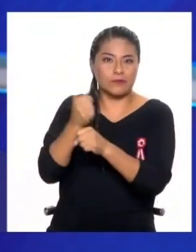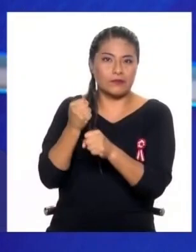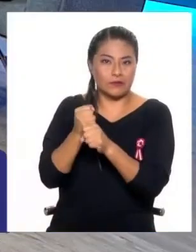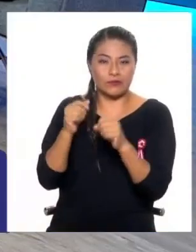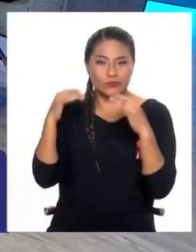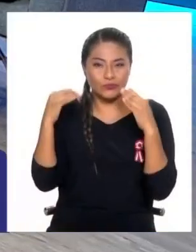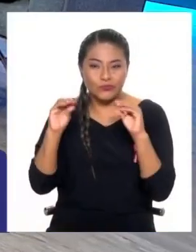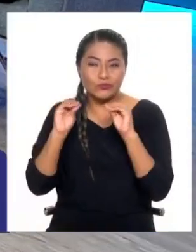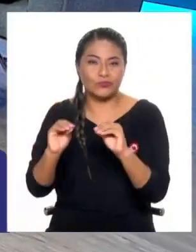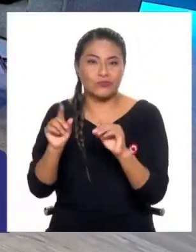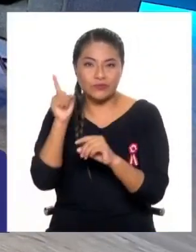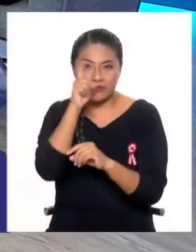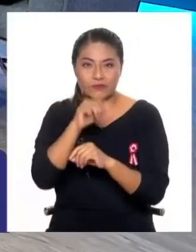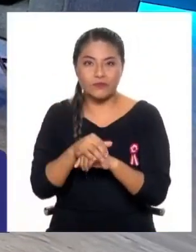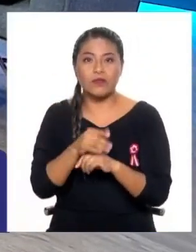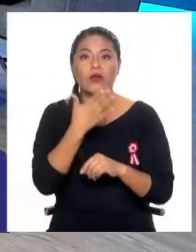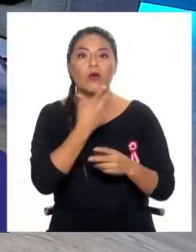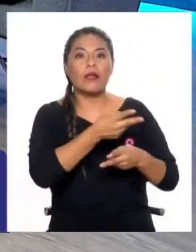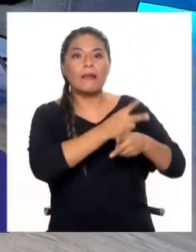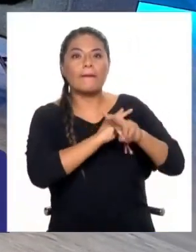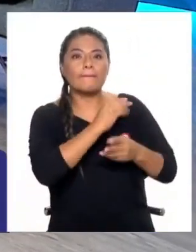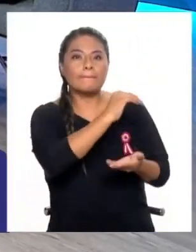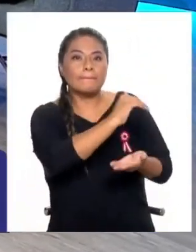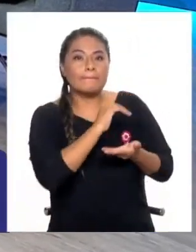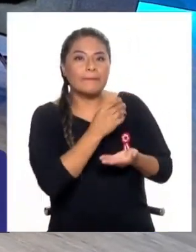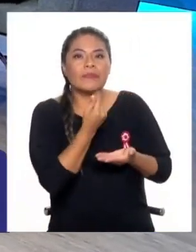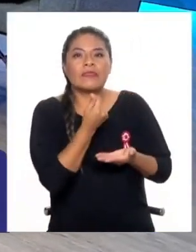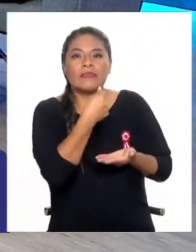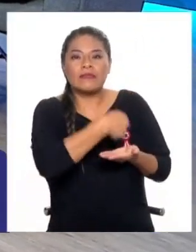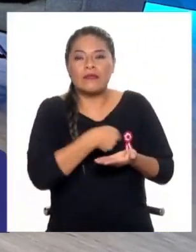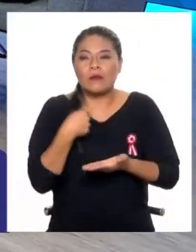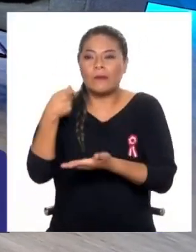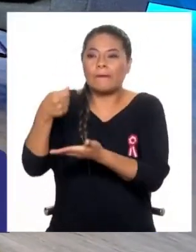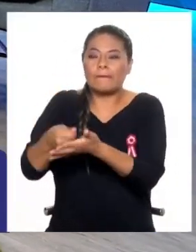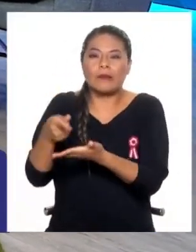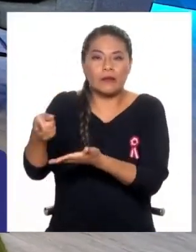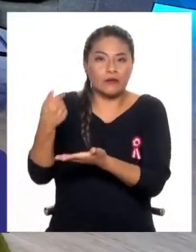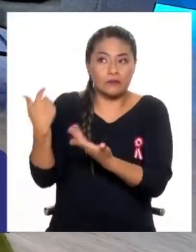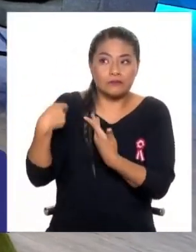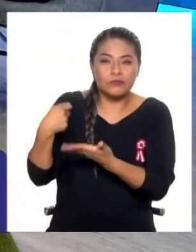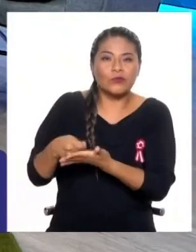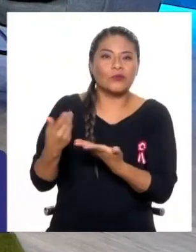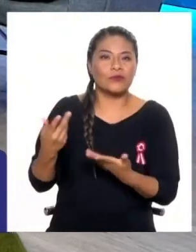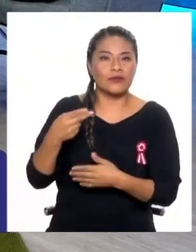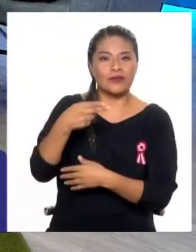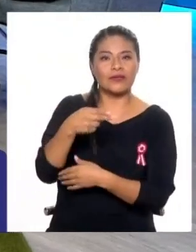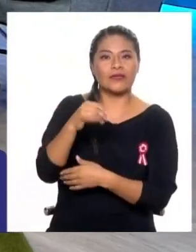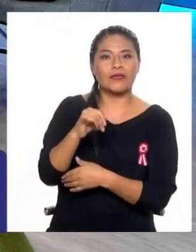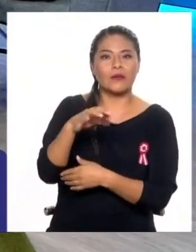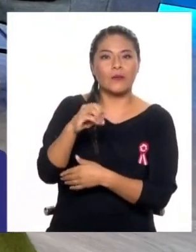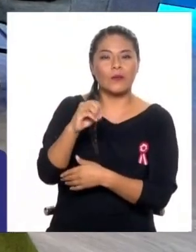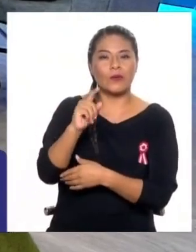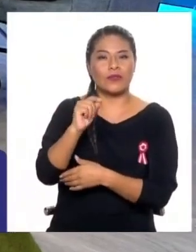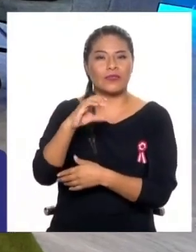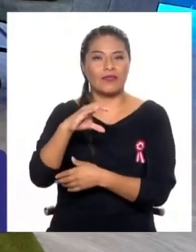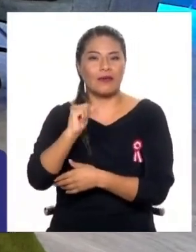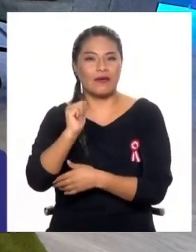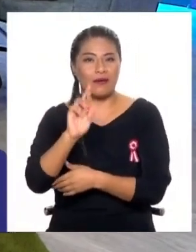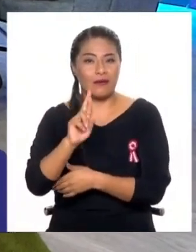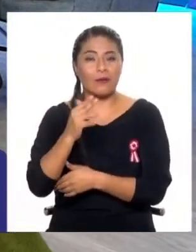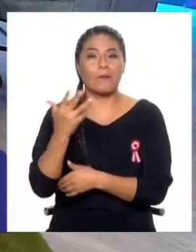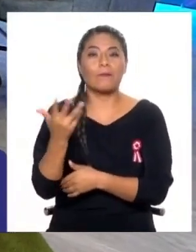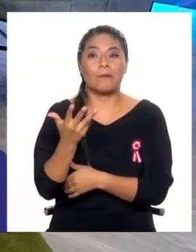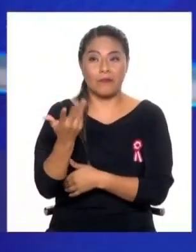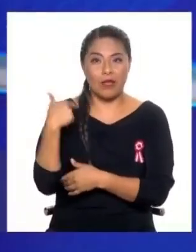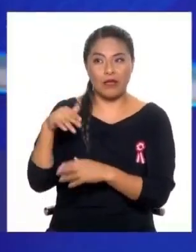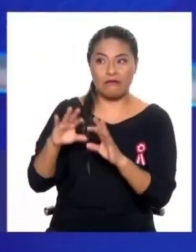Si no tenemos acceso a crédito, no tenemos cómo demostrar que podemos pagar un crédito hipotecario. Entonces, la única posibilidad de darles vivienda